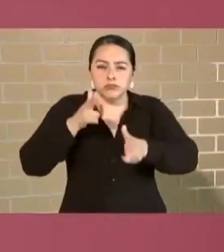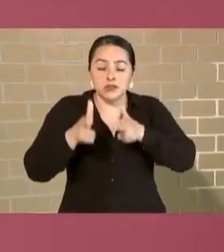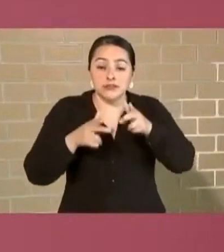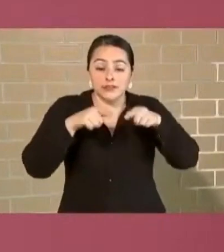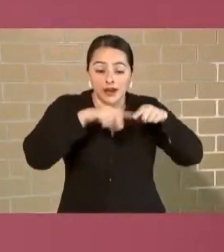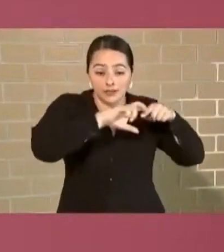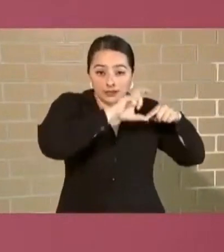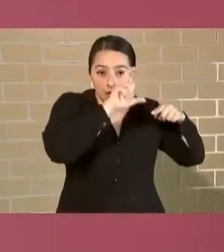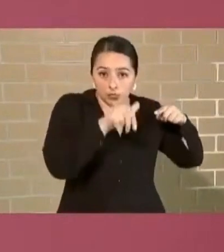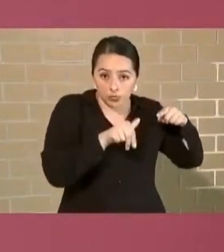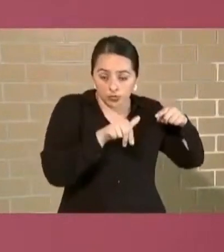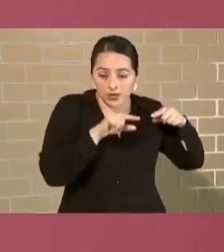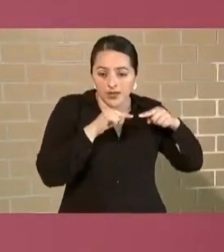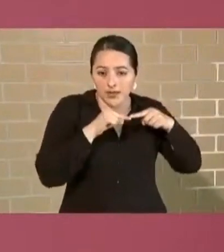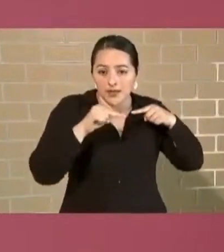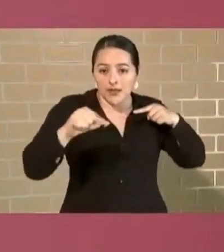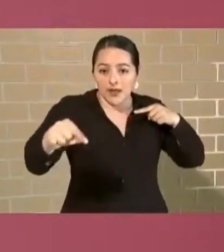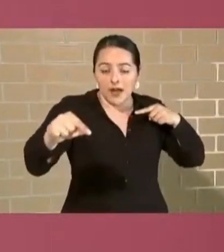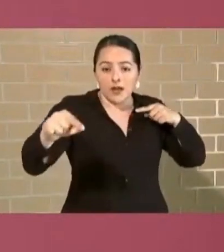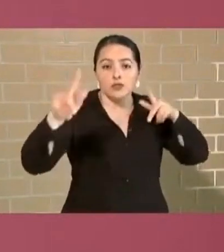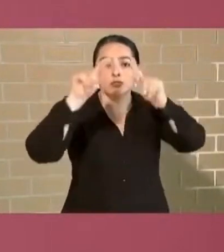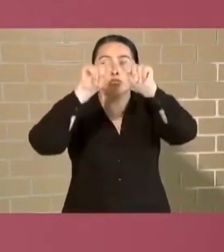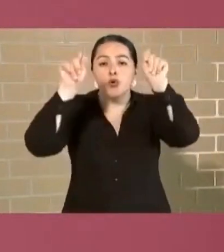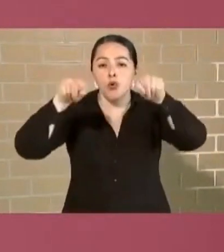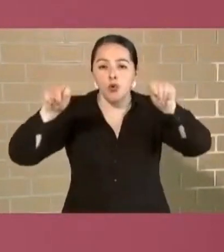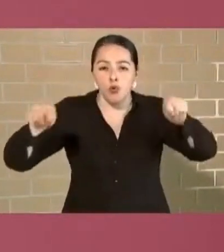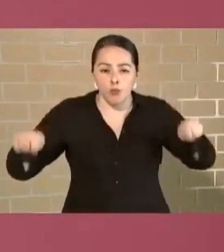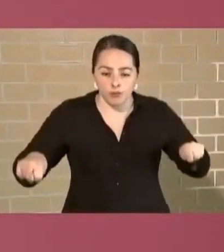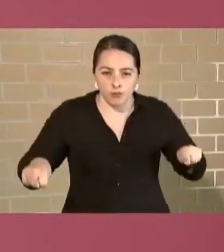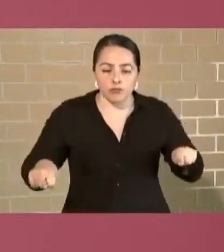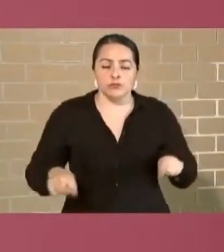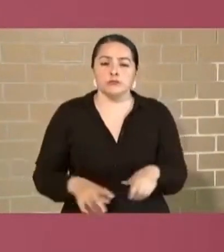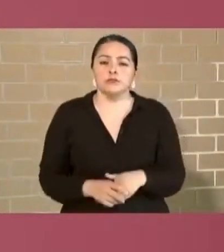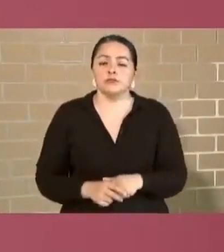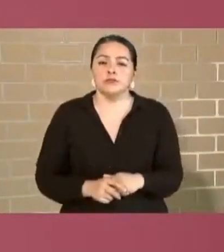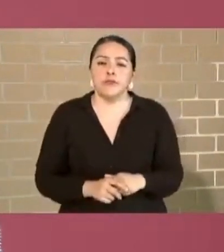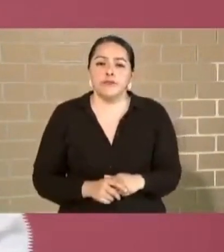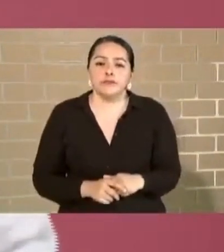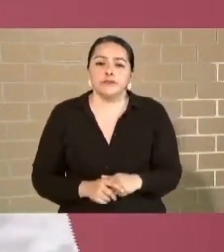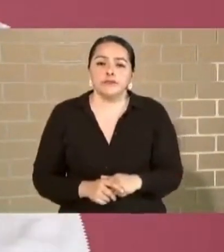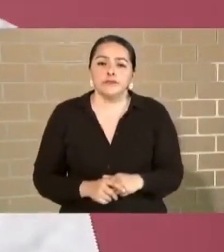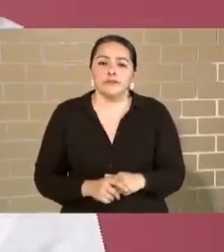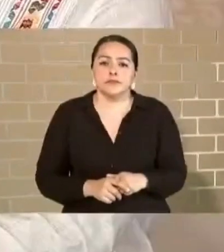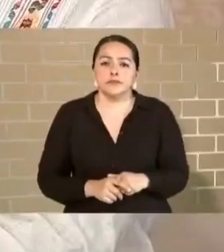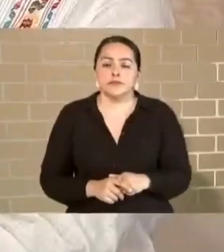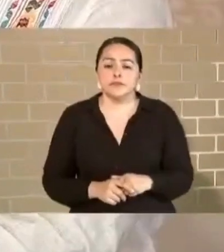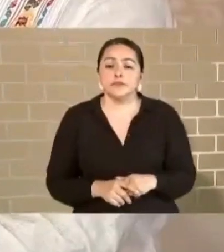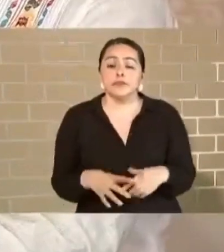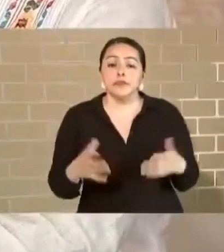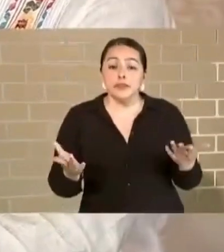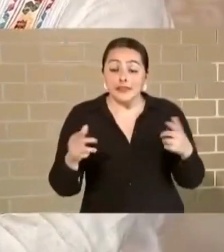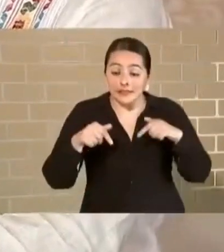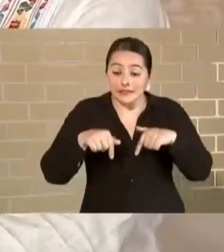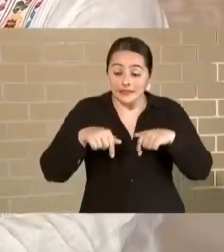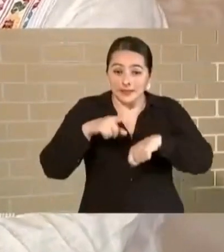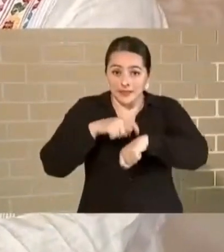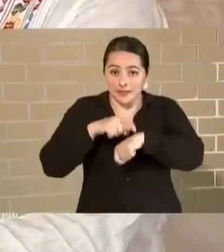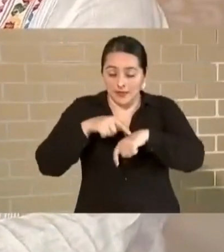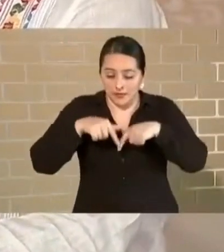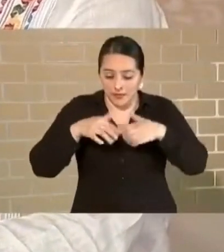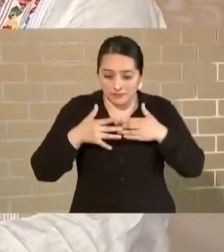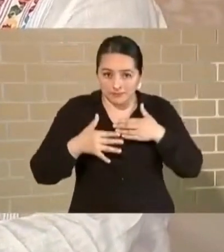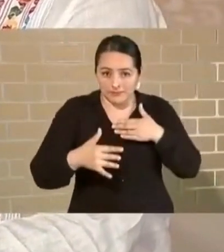Cancún a Tulum. Y en este tiempo de